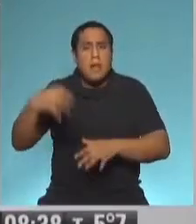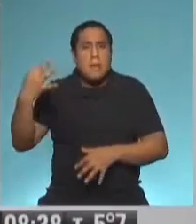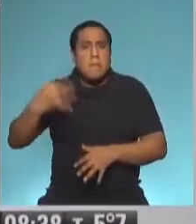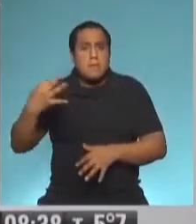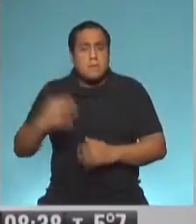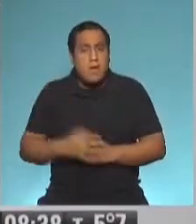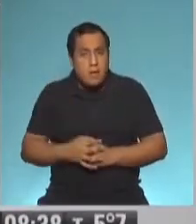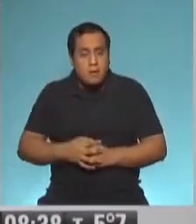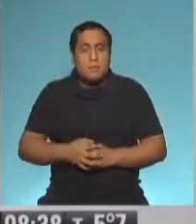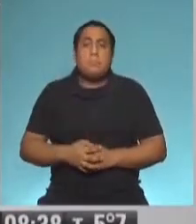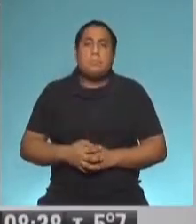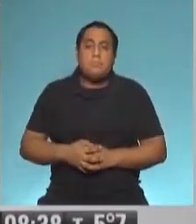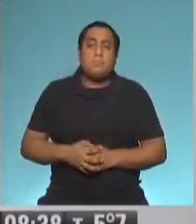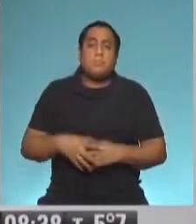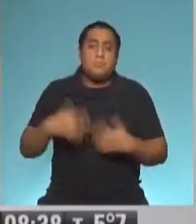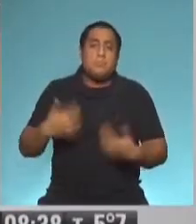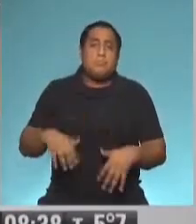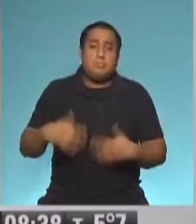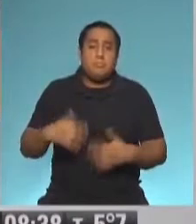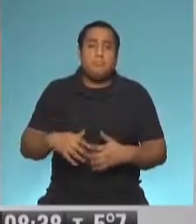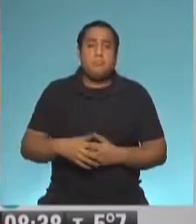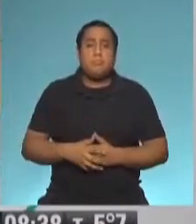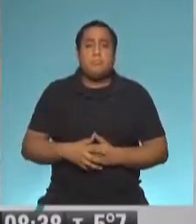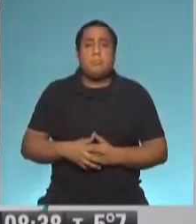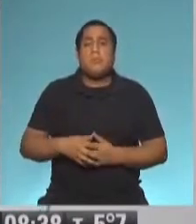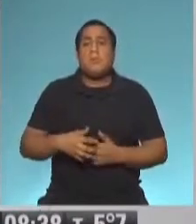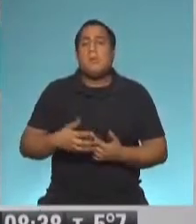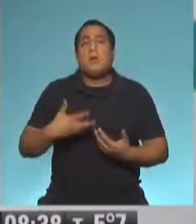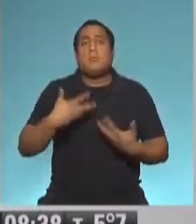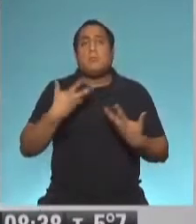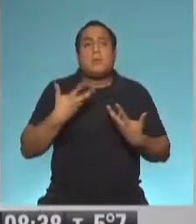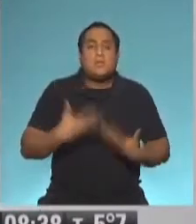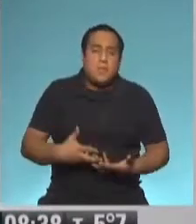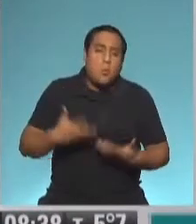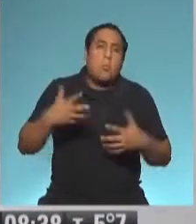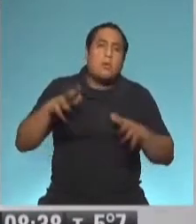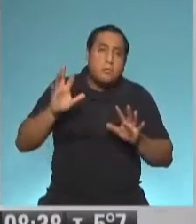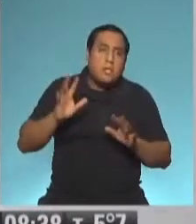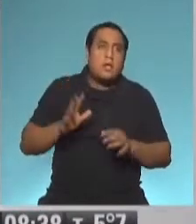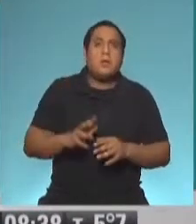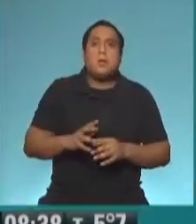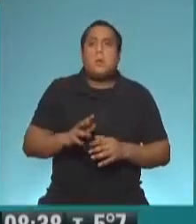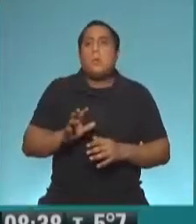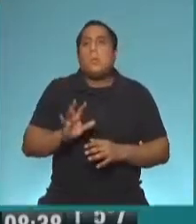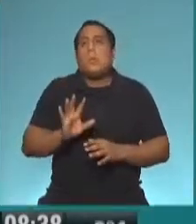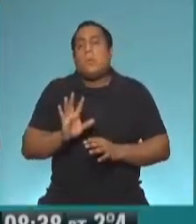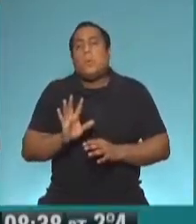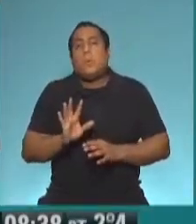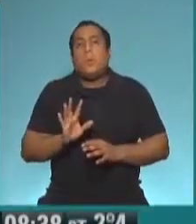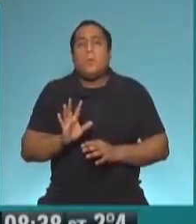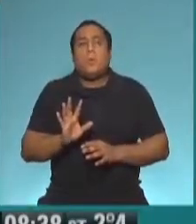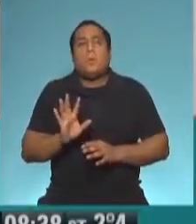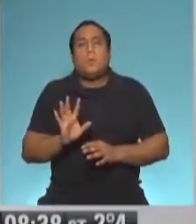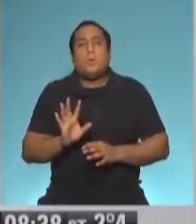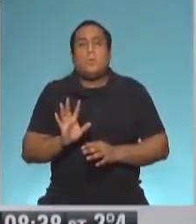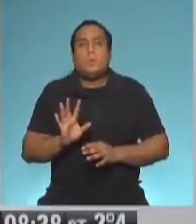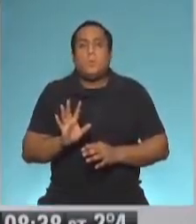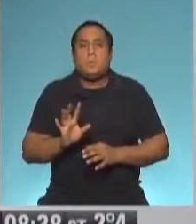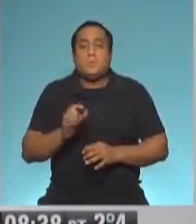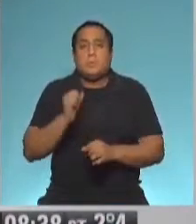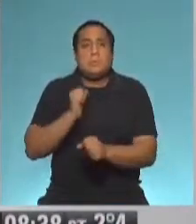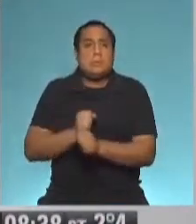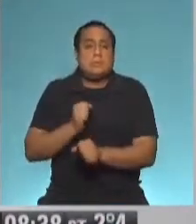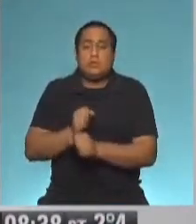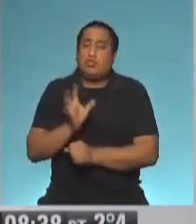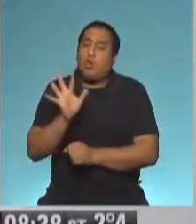desde lo que hace al cansancio, a enfrentar permanentemente el trabajo